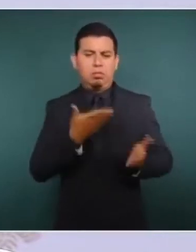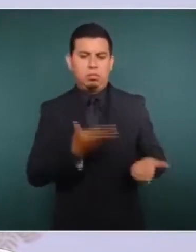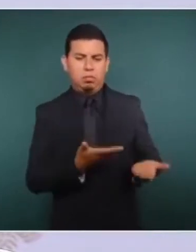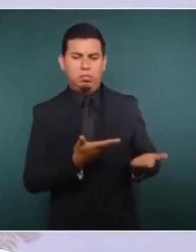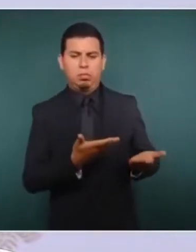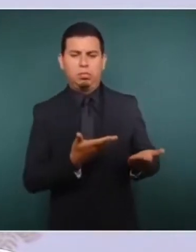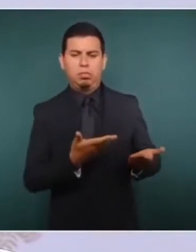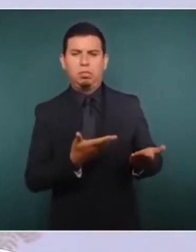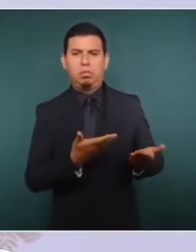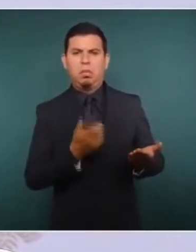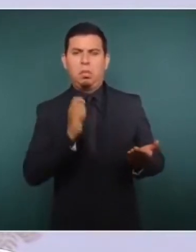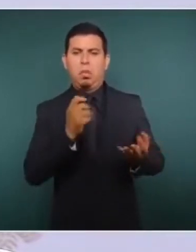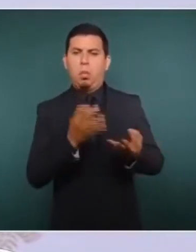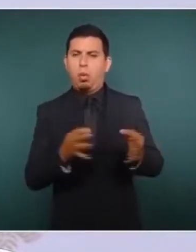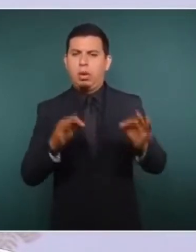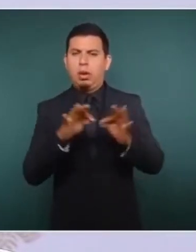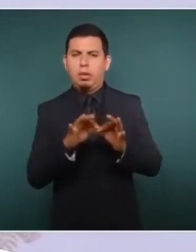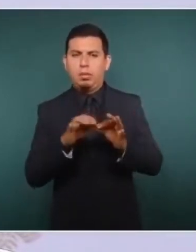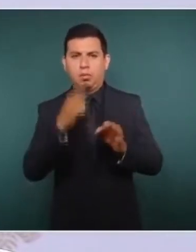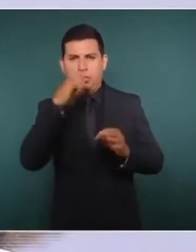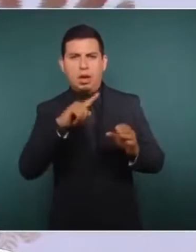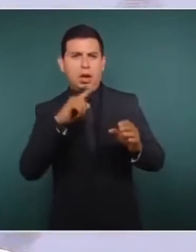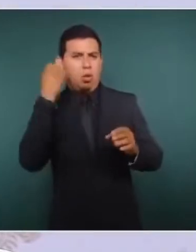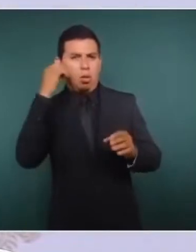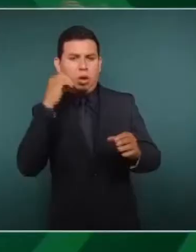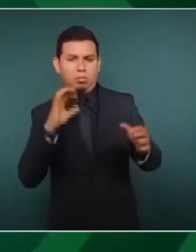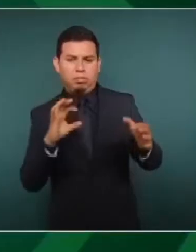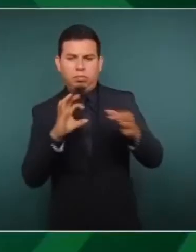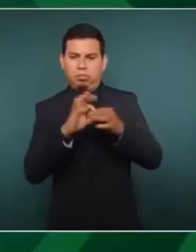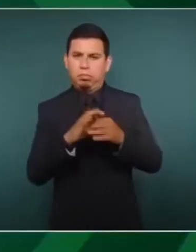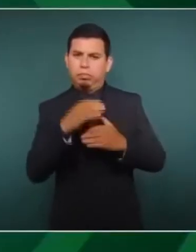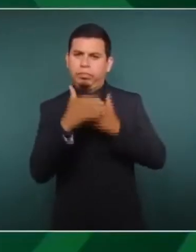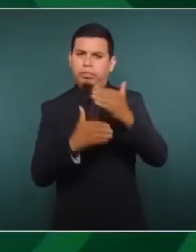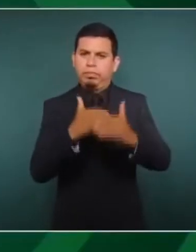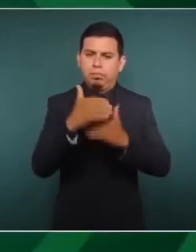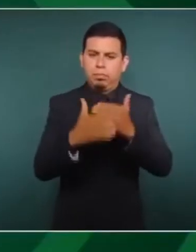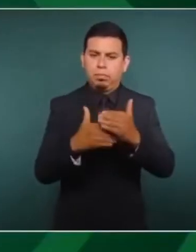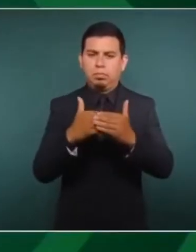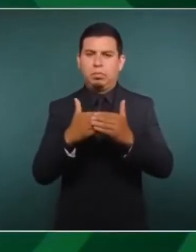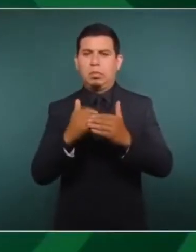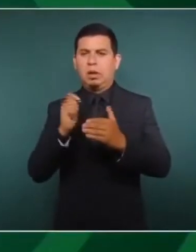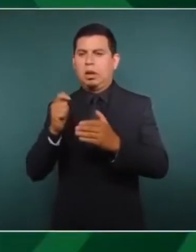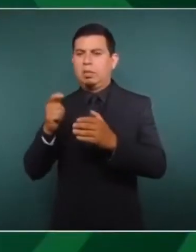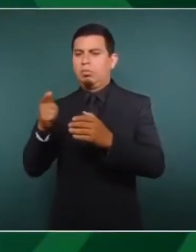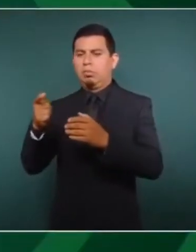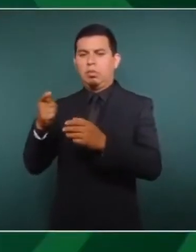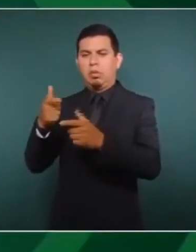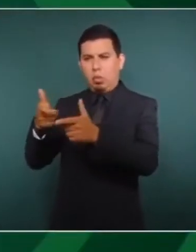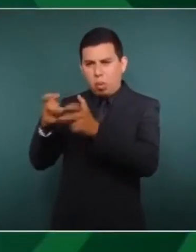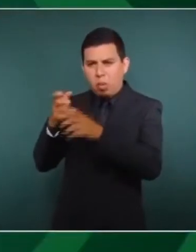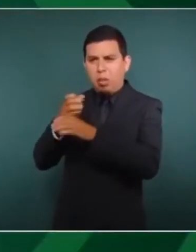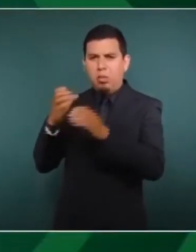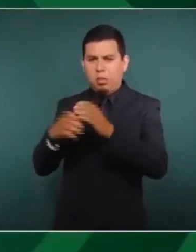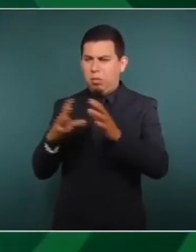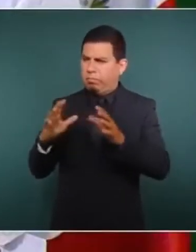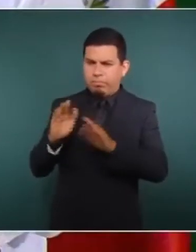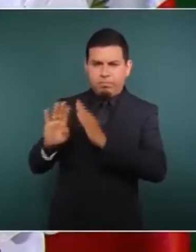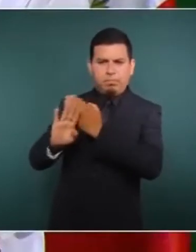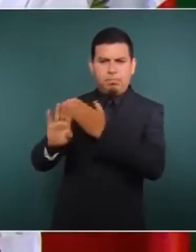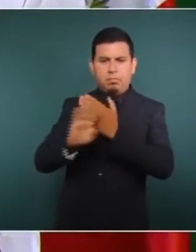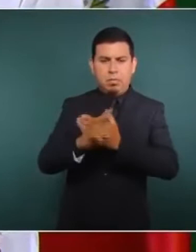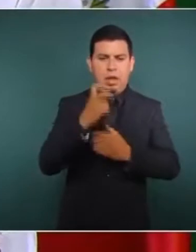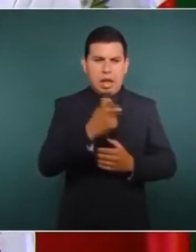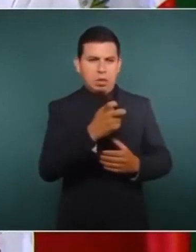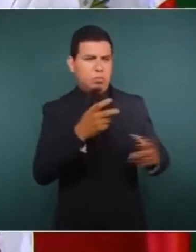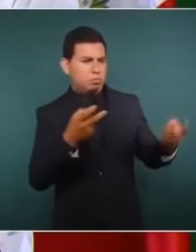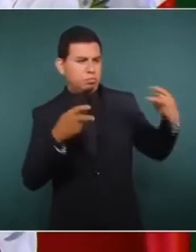un parteaguas para la historia de Oaxaca, el antes y el después, porque esta gira, señor presidente,